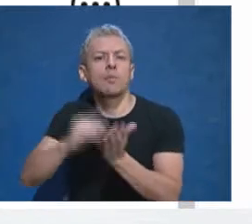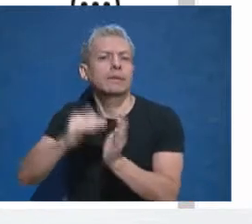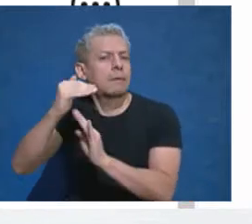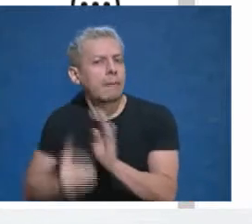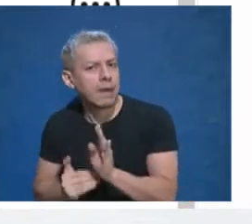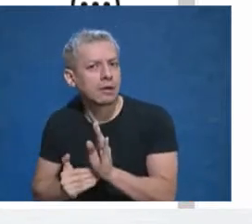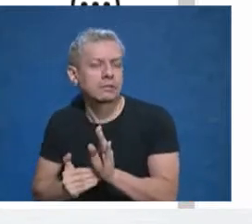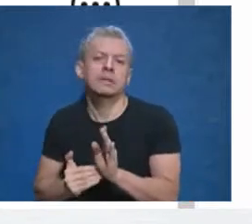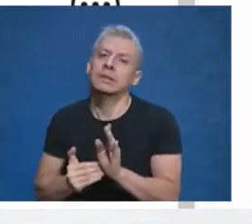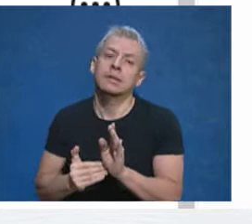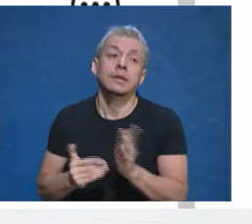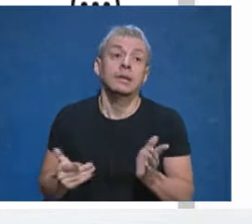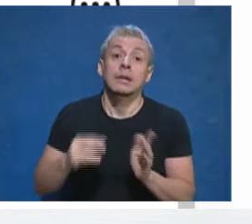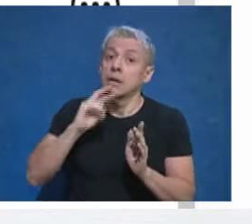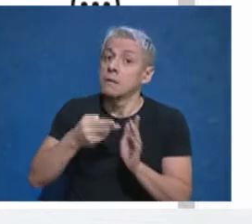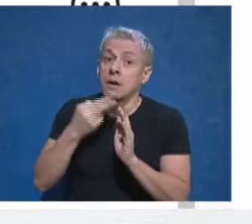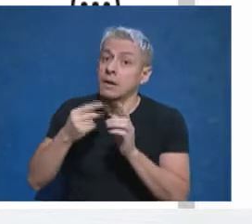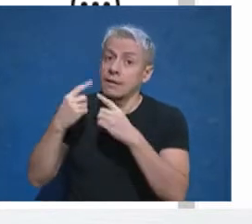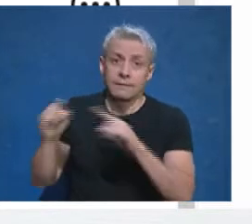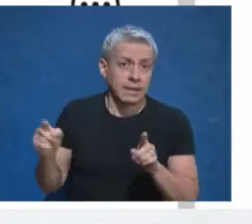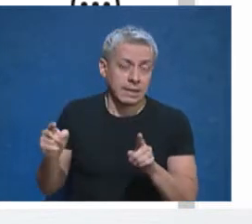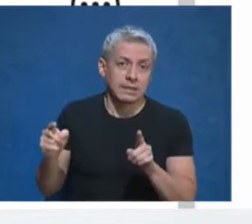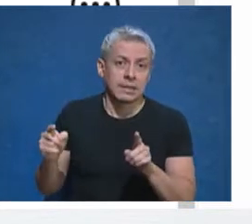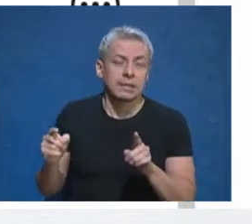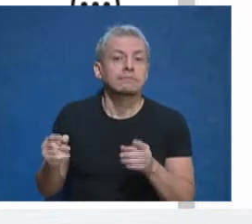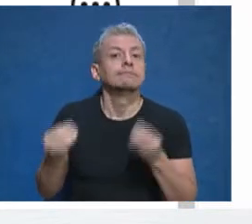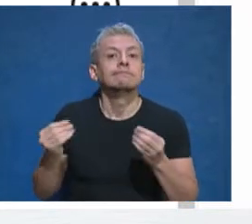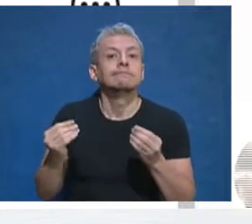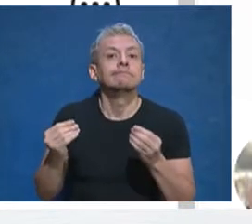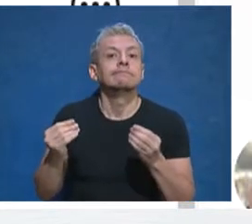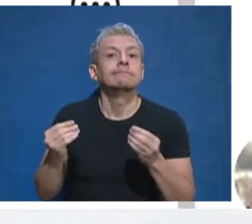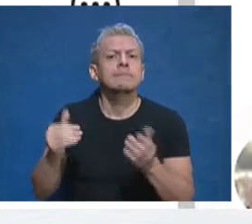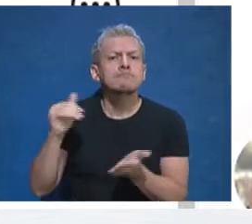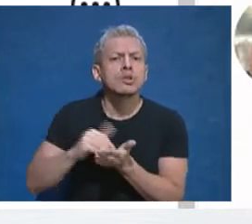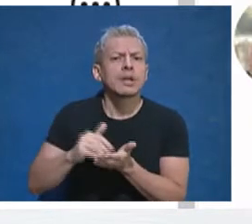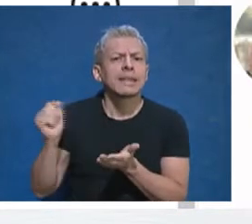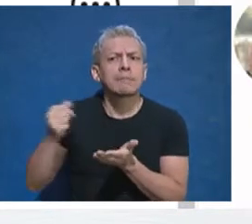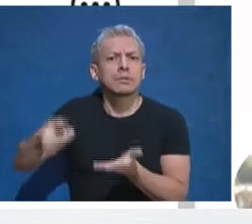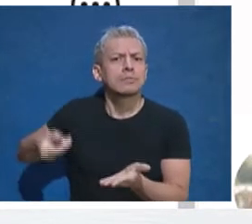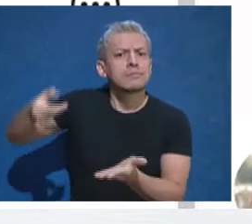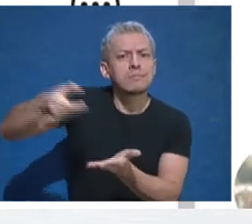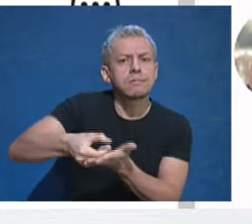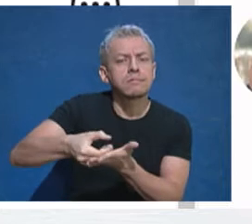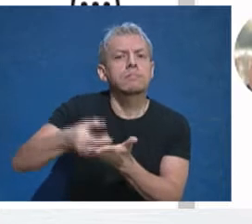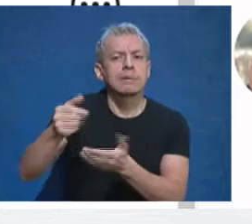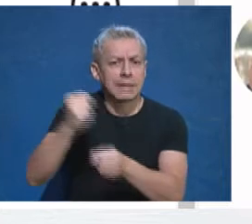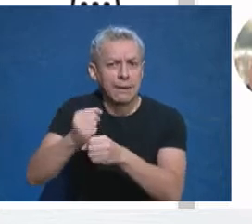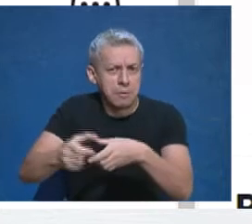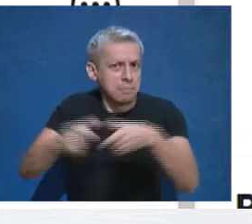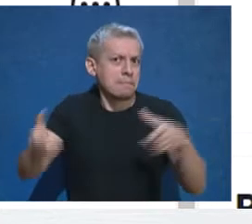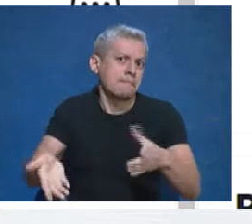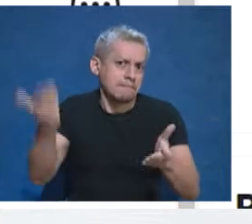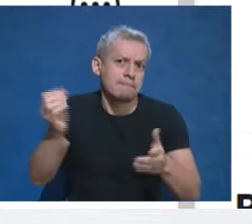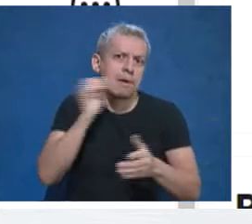Es decir, no va con diferimientos impositivos, sino con una fuerte suma de millones de pesos para mejorar el empleo. Y